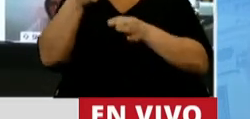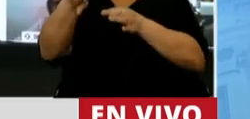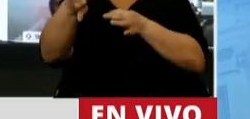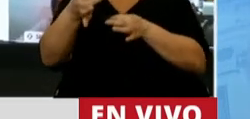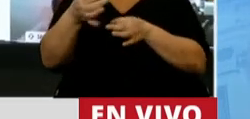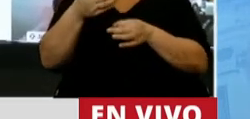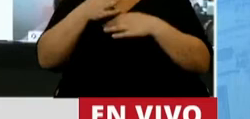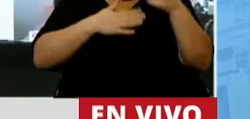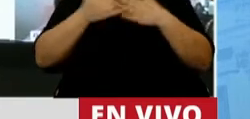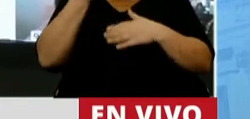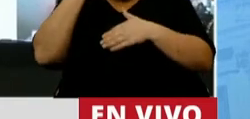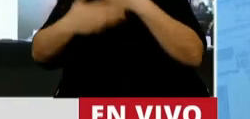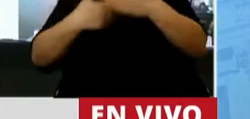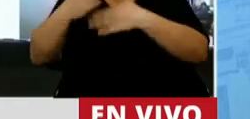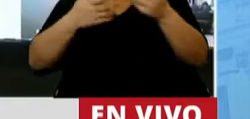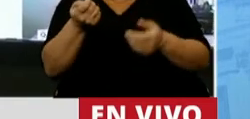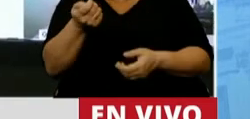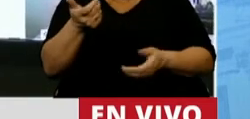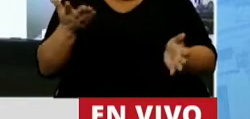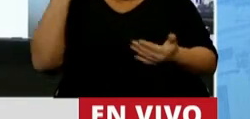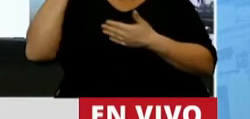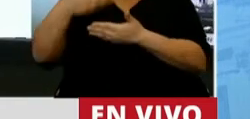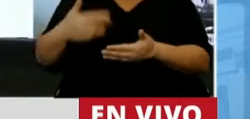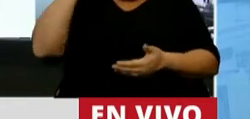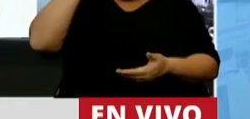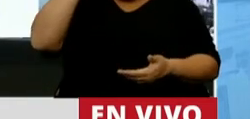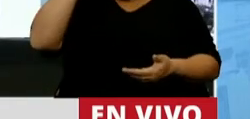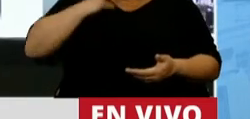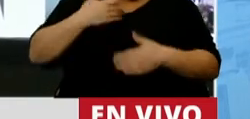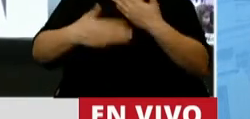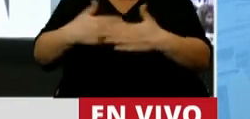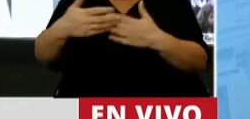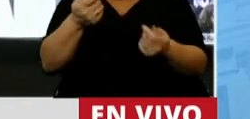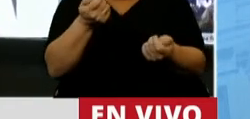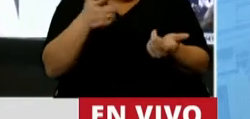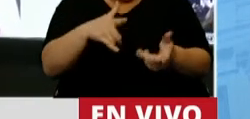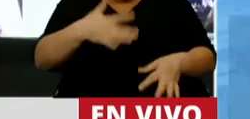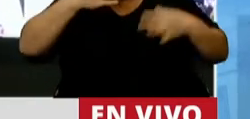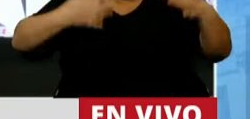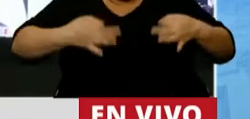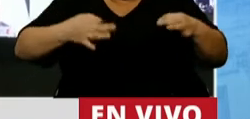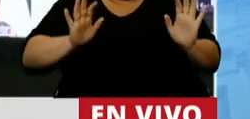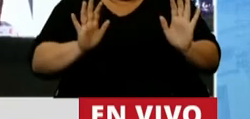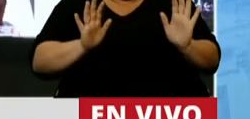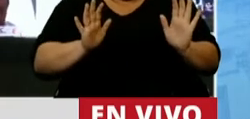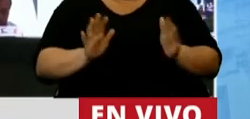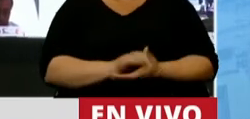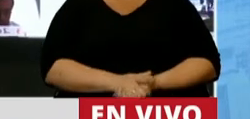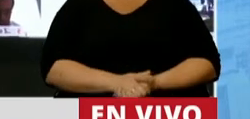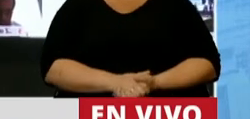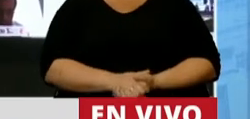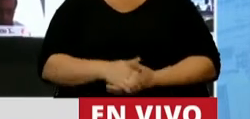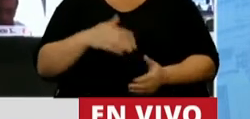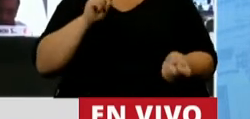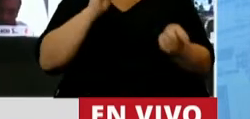kilómetros en los que se ha avanzado en los últimos 10 o 15 años. Esto es realidad pura. Un